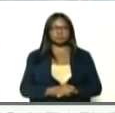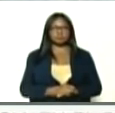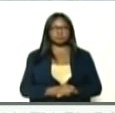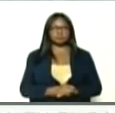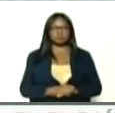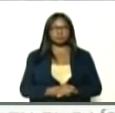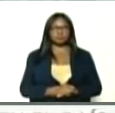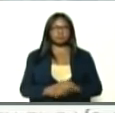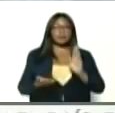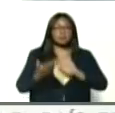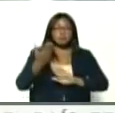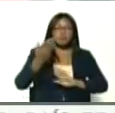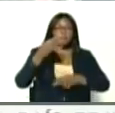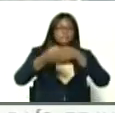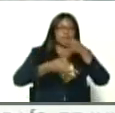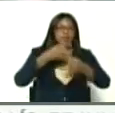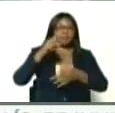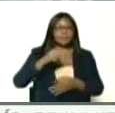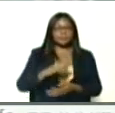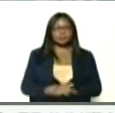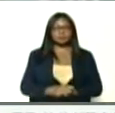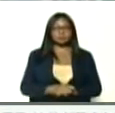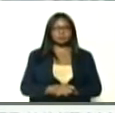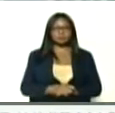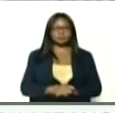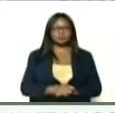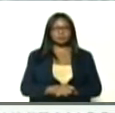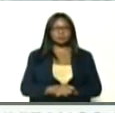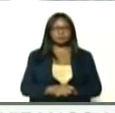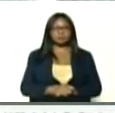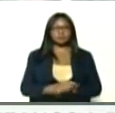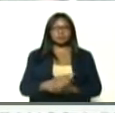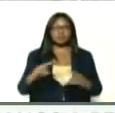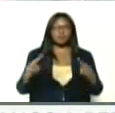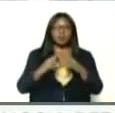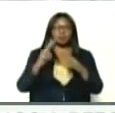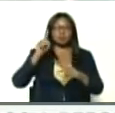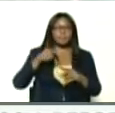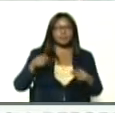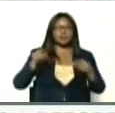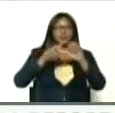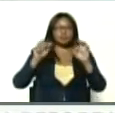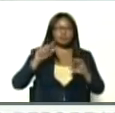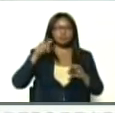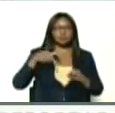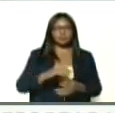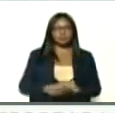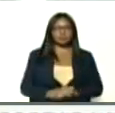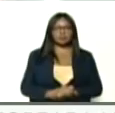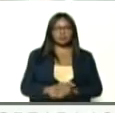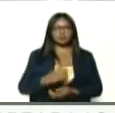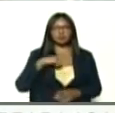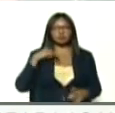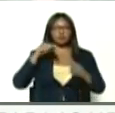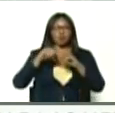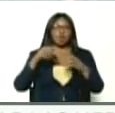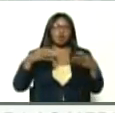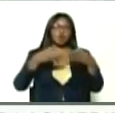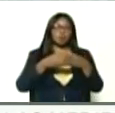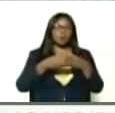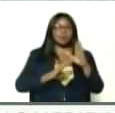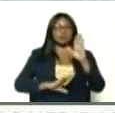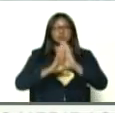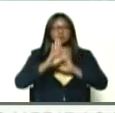Es importante decir, presidente, también, que este encuentro, que se está sosteniendo, hemos definido, desde la Comisión de